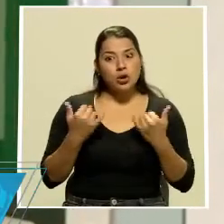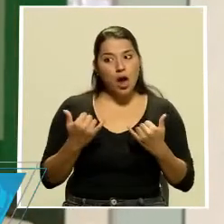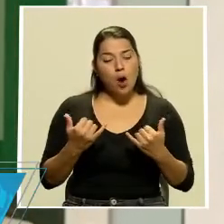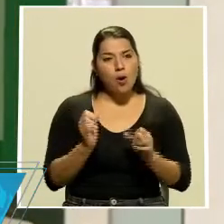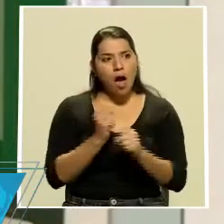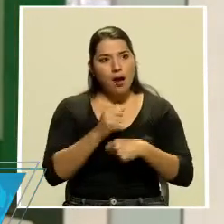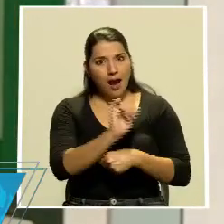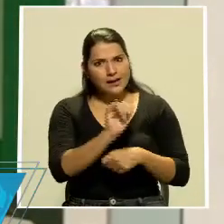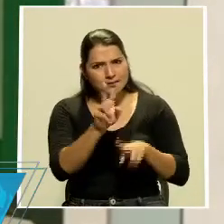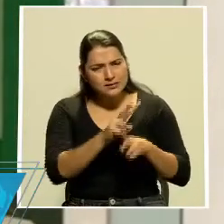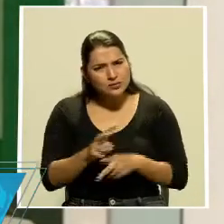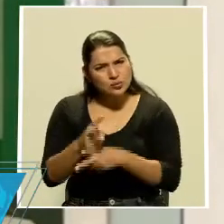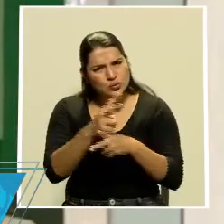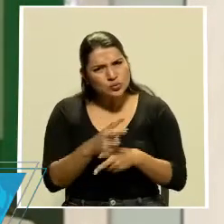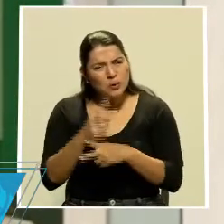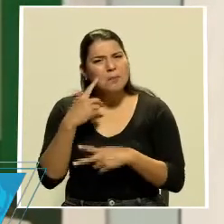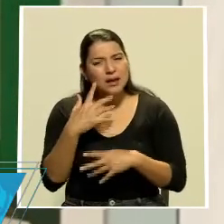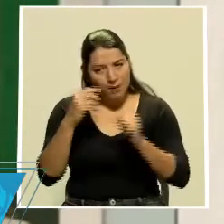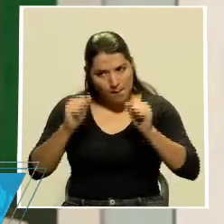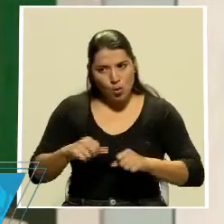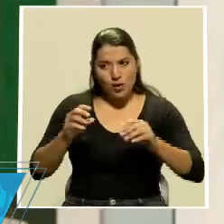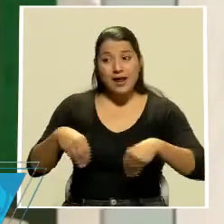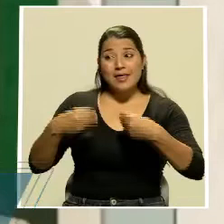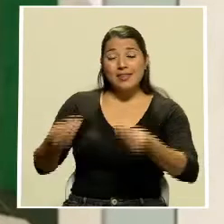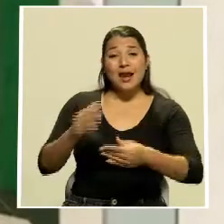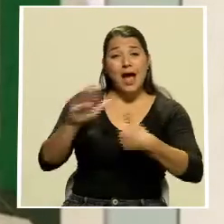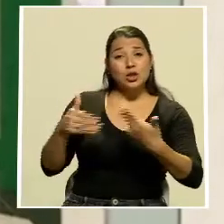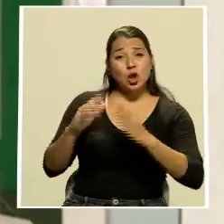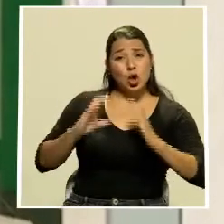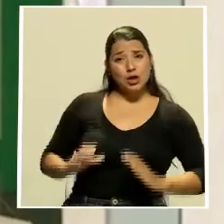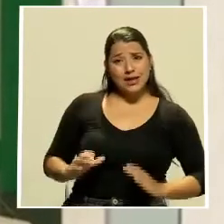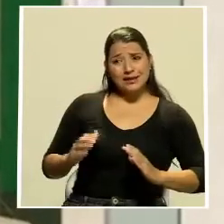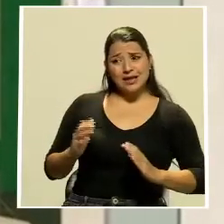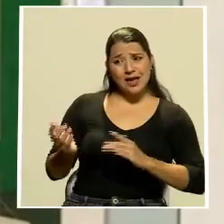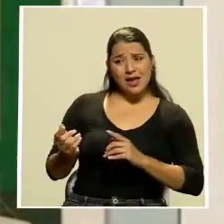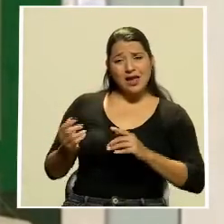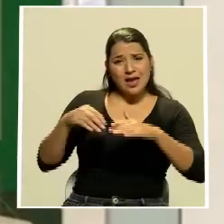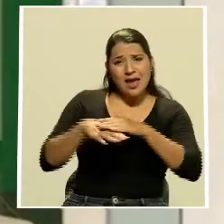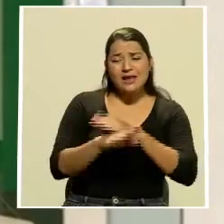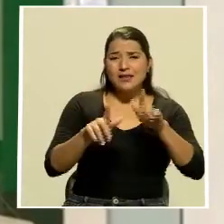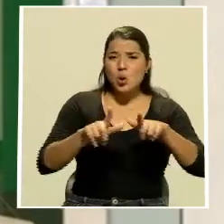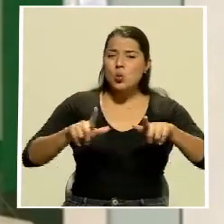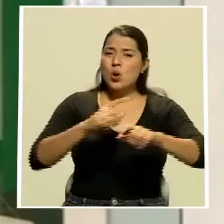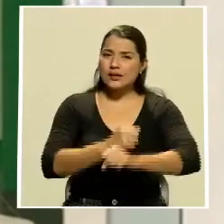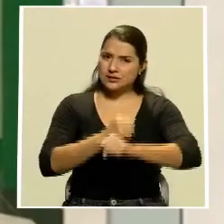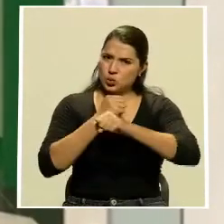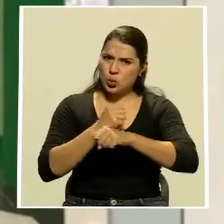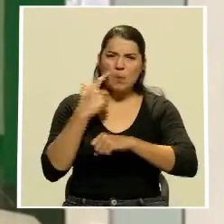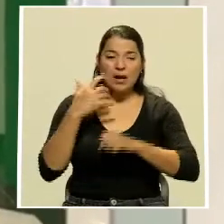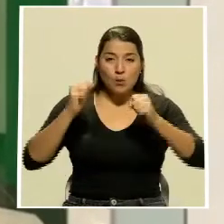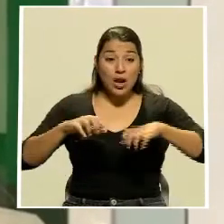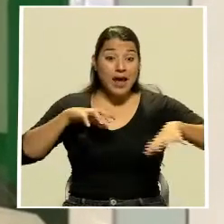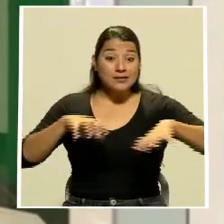poder brindarle a todos nuestros visitantes un lugar seguro para poder reactivar la economía de una manera segura